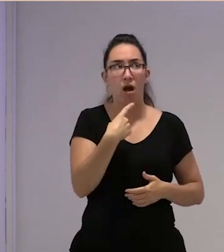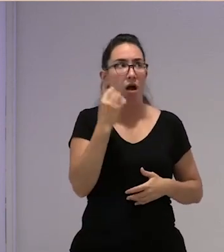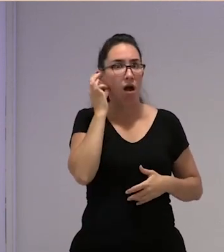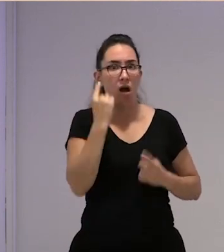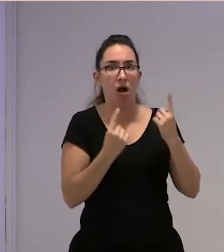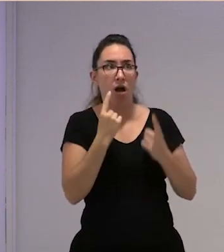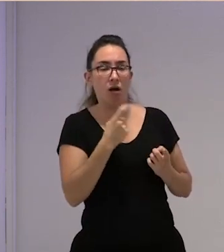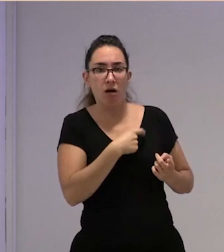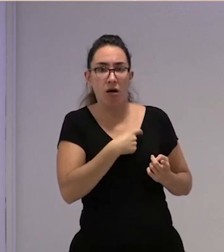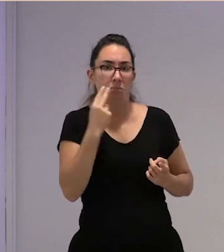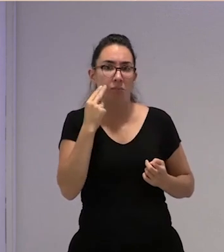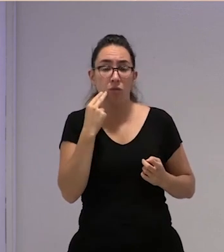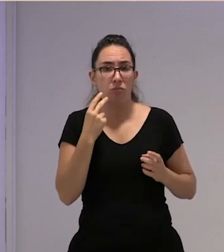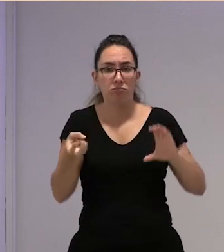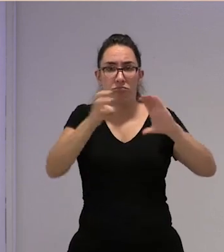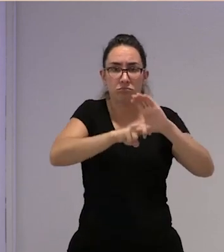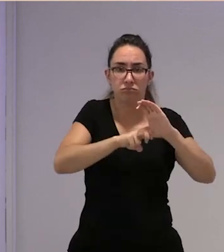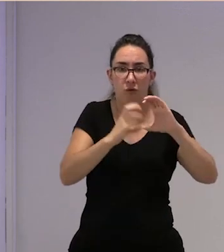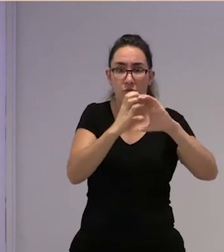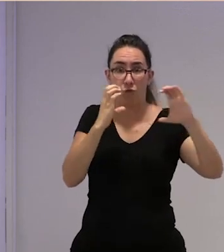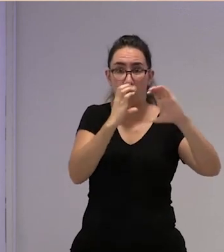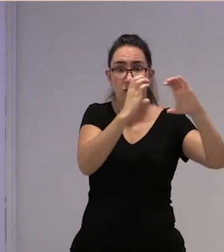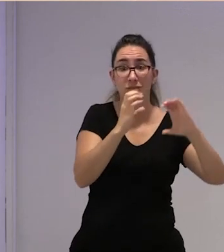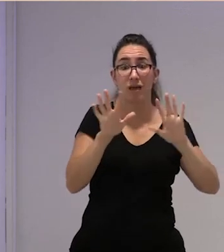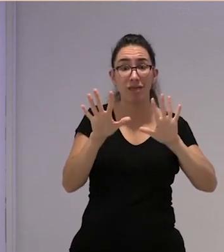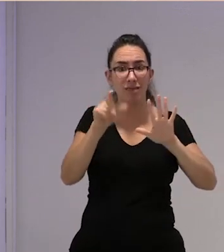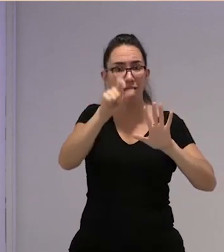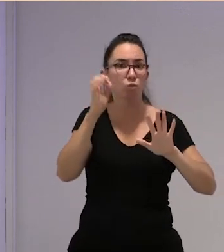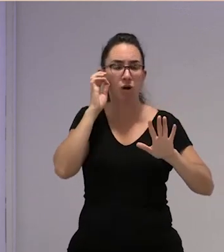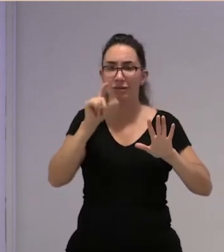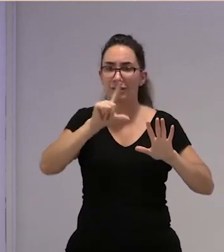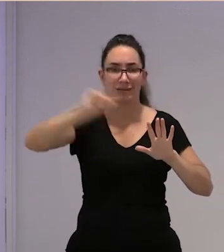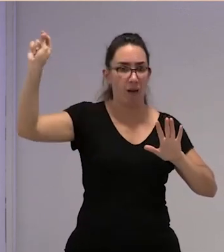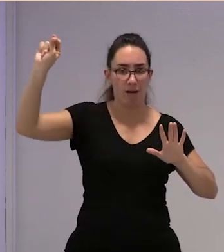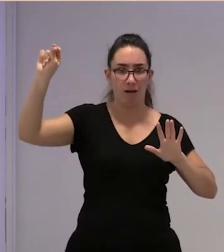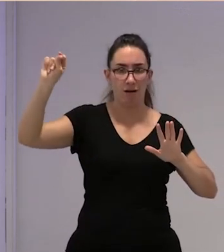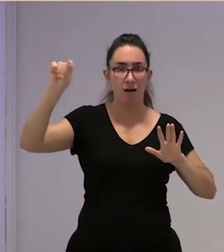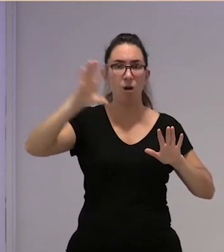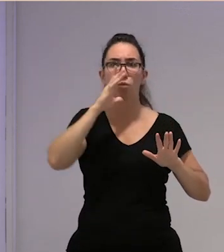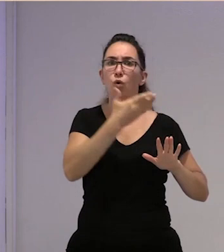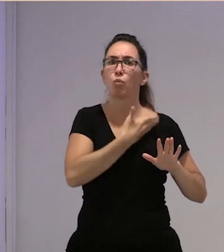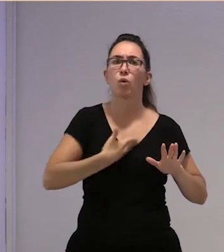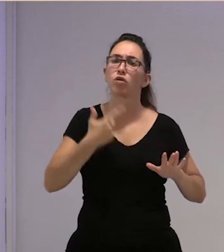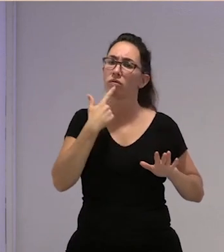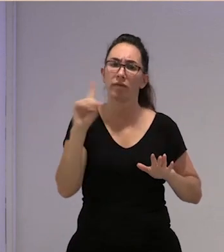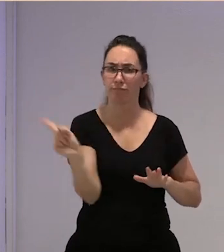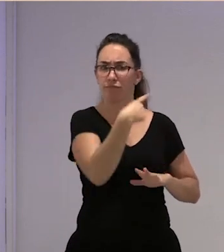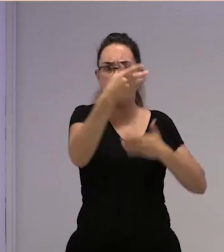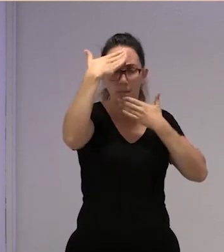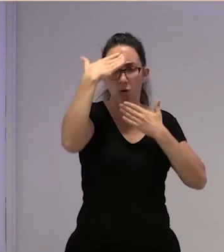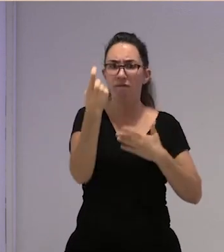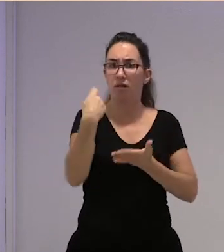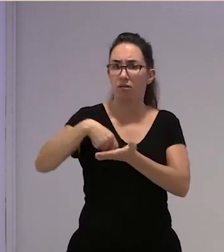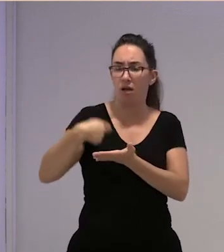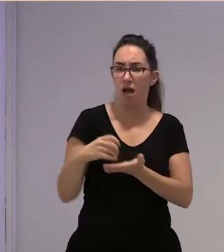con el miedo pues se subieron a la furgoneta y esas 10 mujeres pues se escaparon porque el dueño lo quería mandar para Marruecos sin haberle pagado lo que le